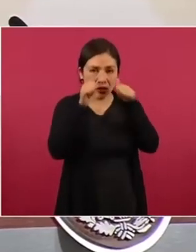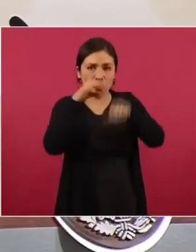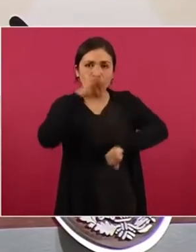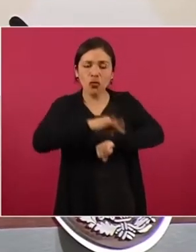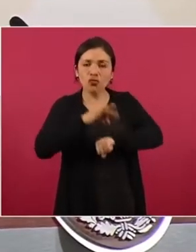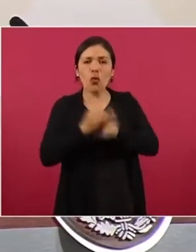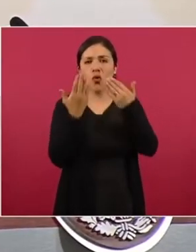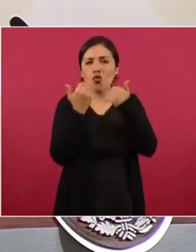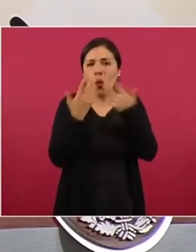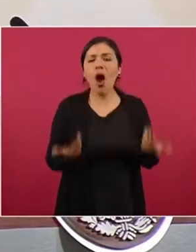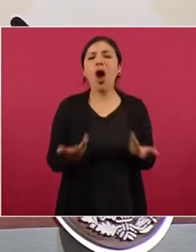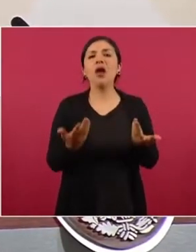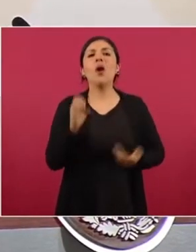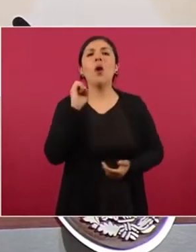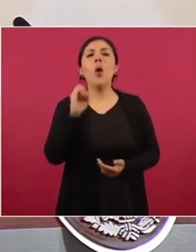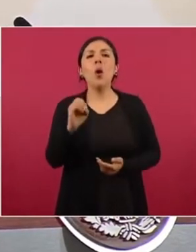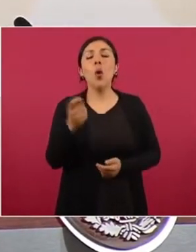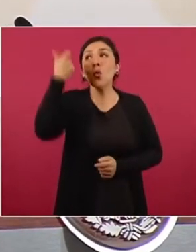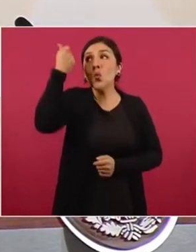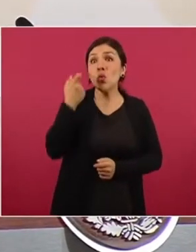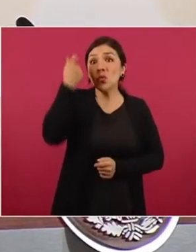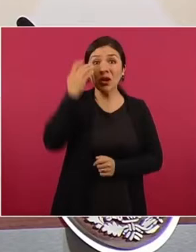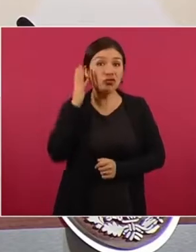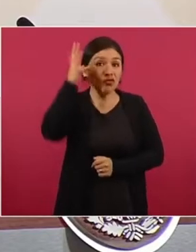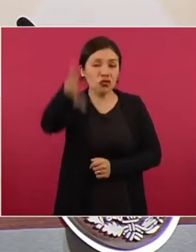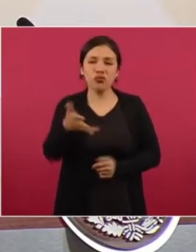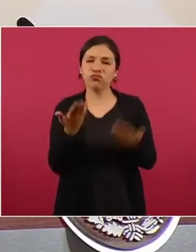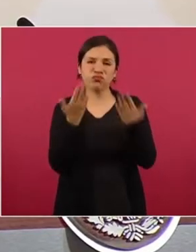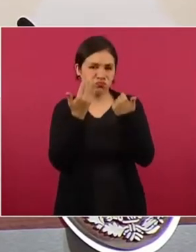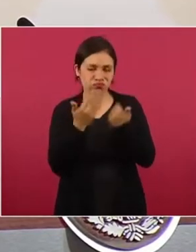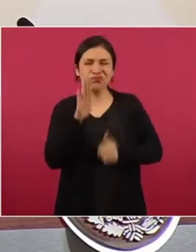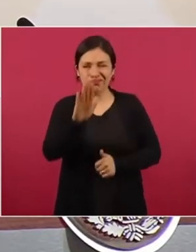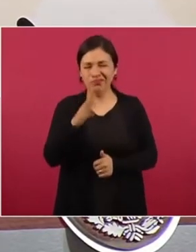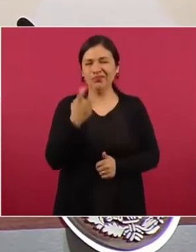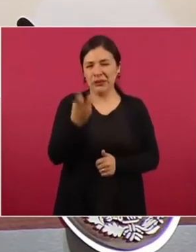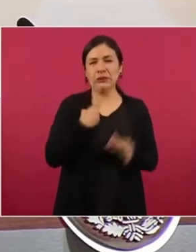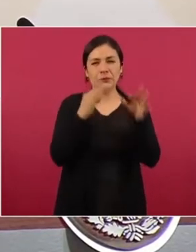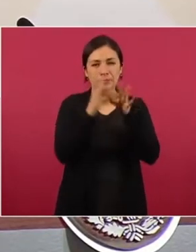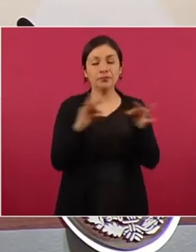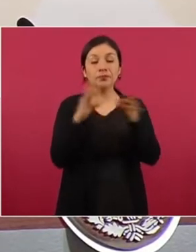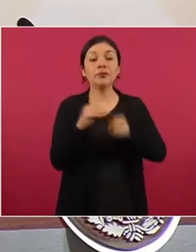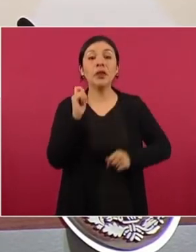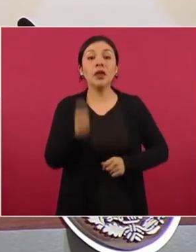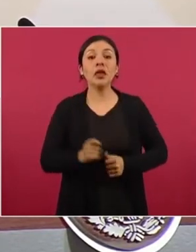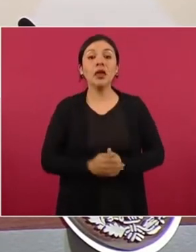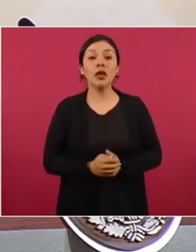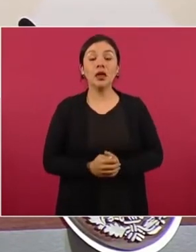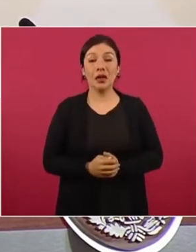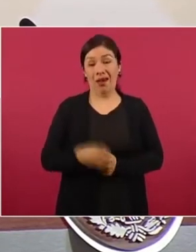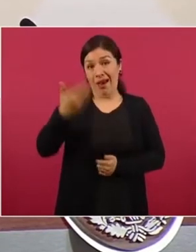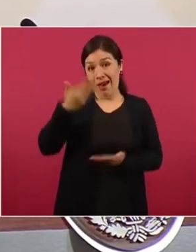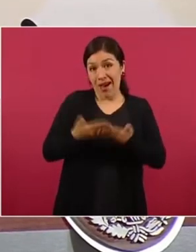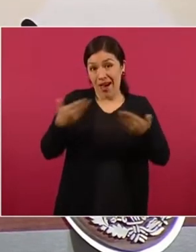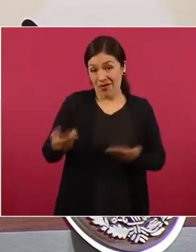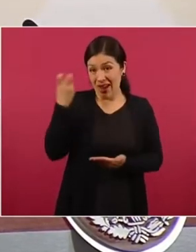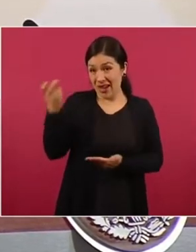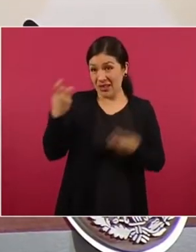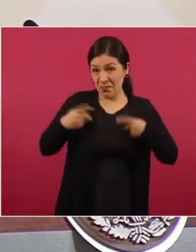y, por supuesto, mucho menos a una jubilación. Un dato importante es que en este universo